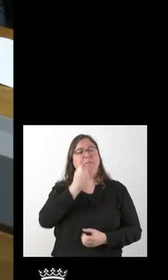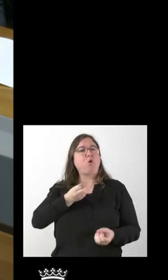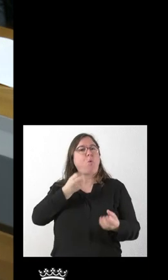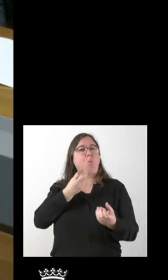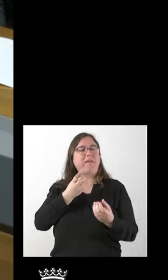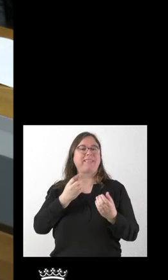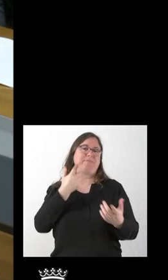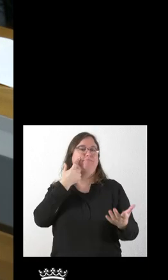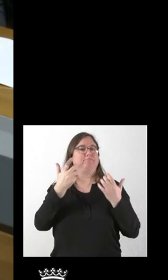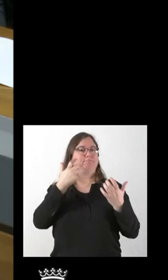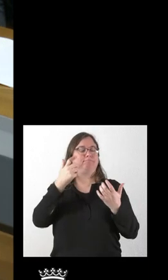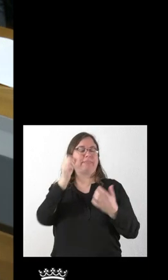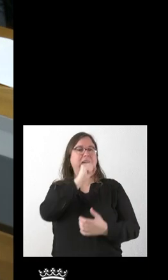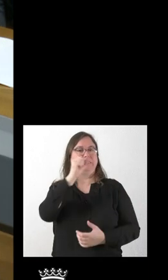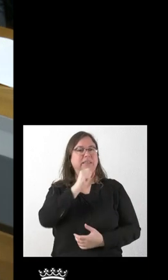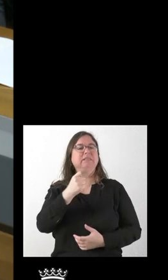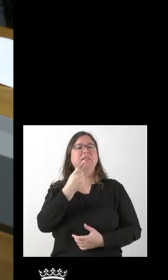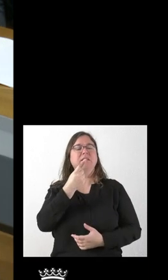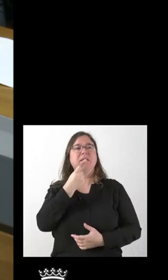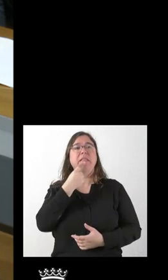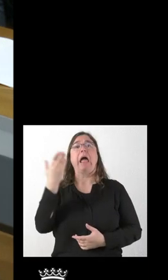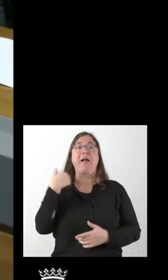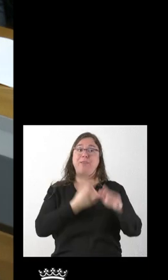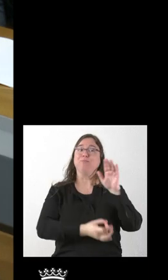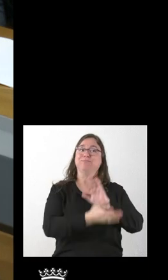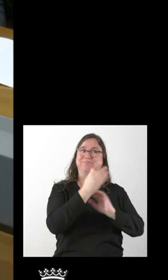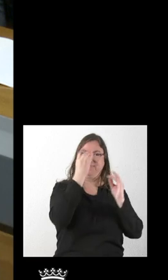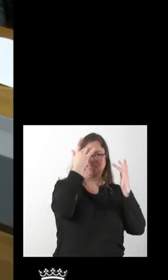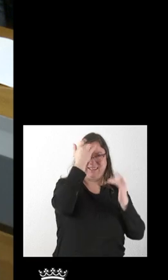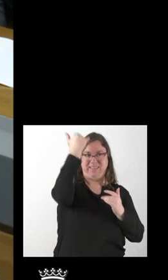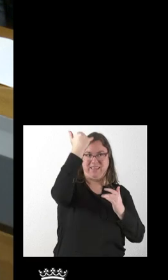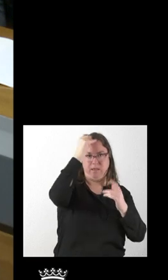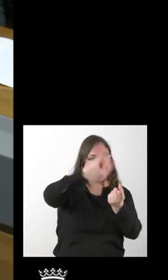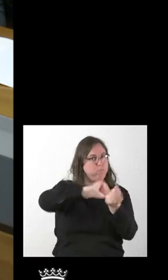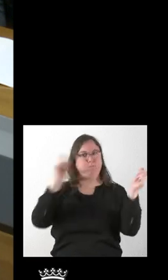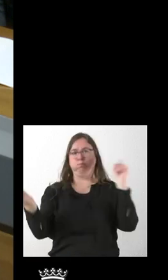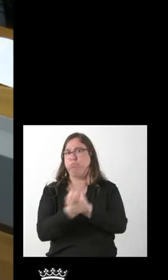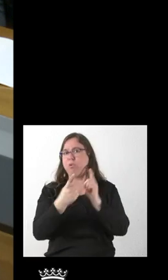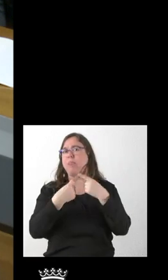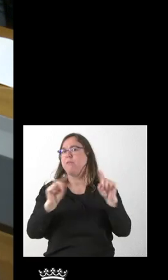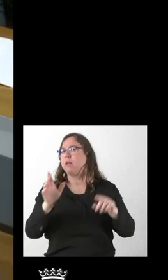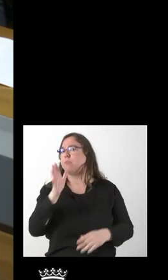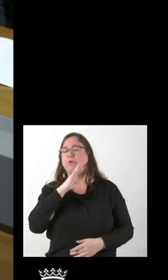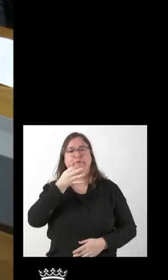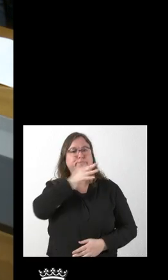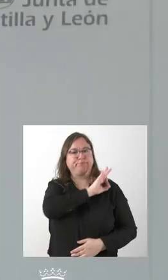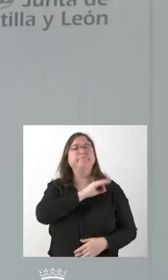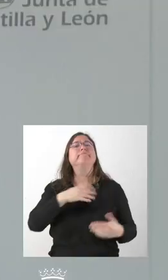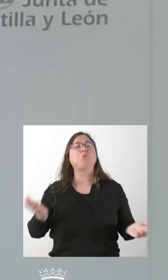cambio en la concepción del mismo y por eso han decidido no participar? ¿Nos puede valorar un poco la situación?